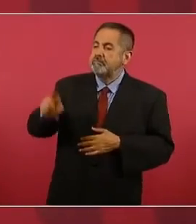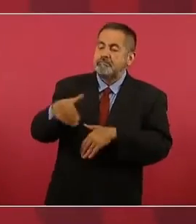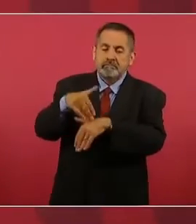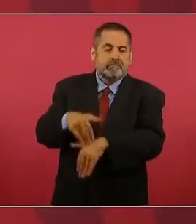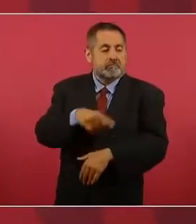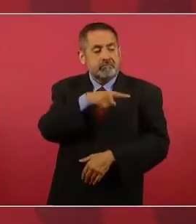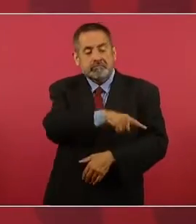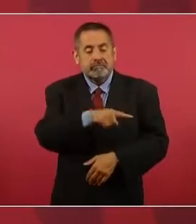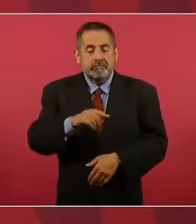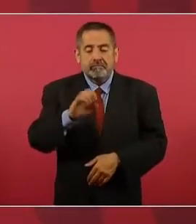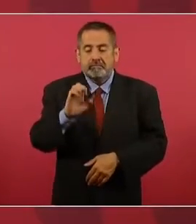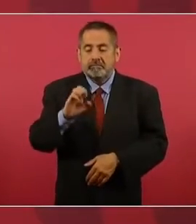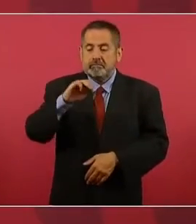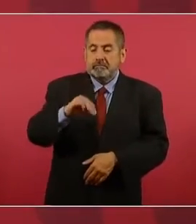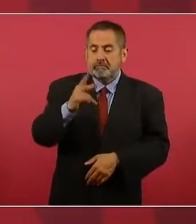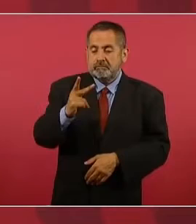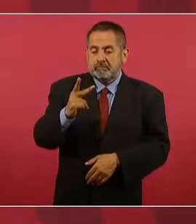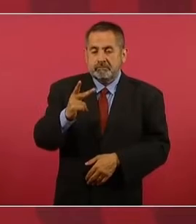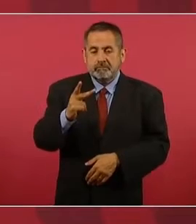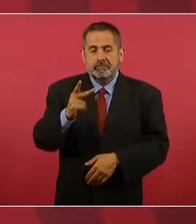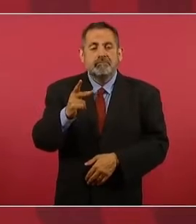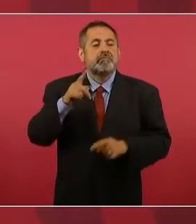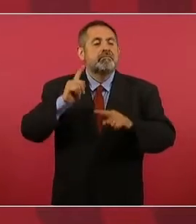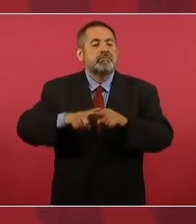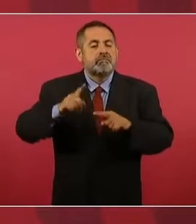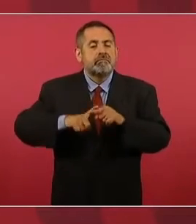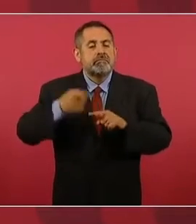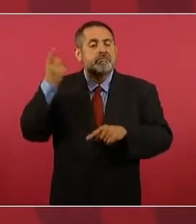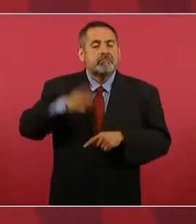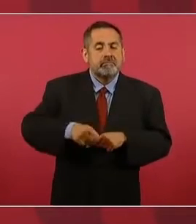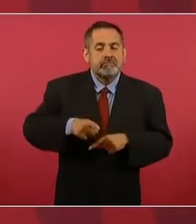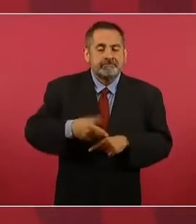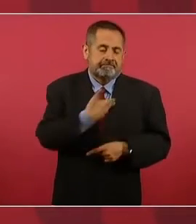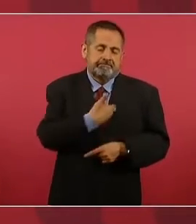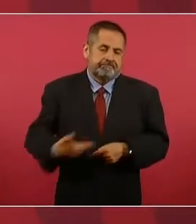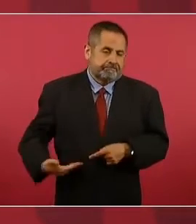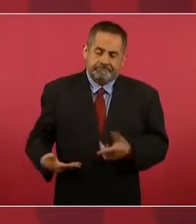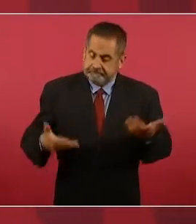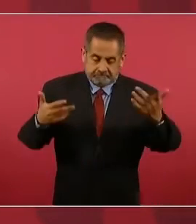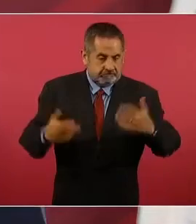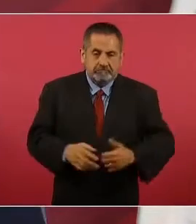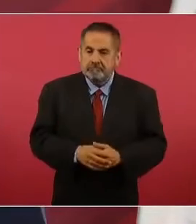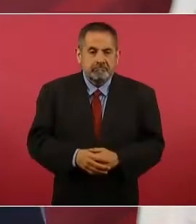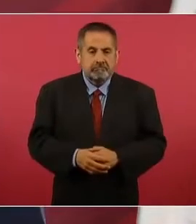que dependían de manera directa del presidente.